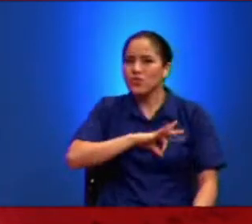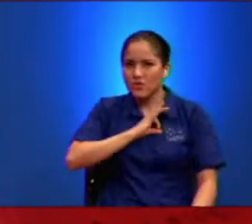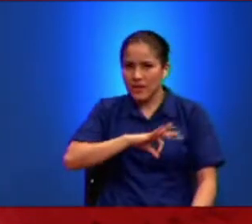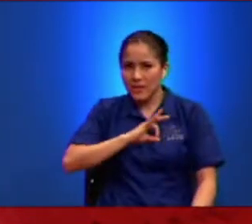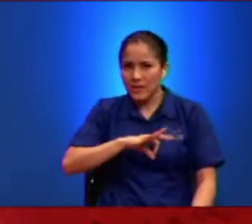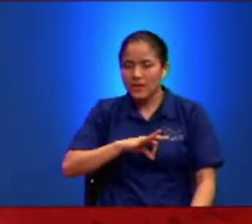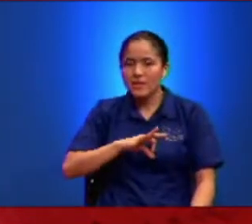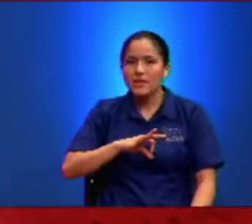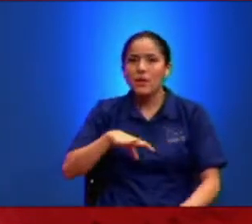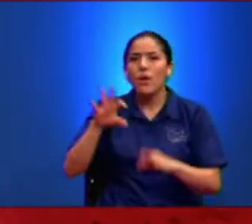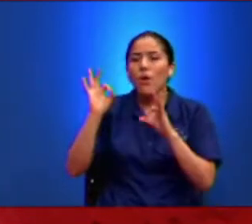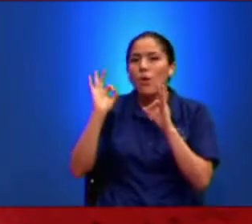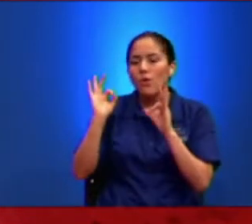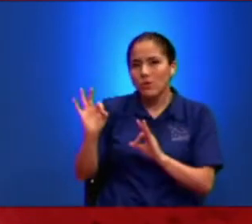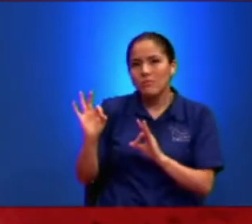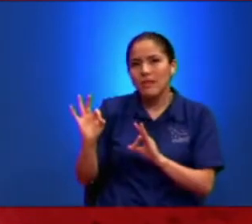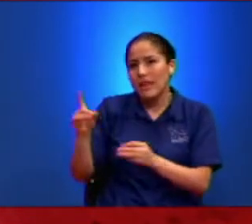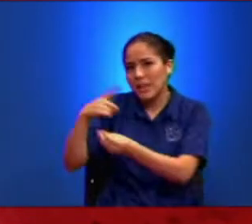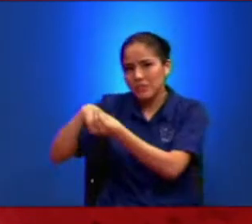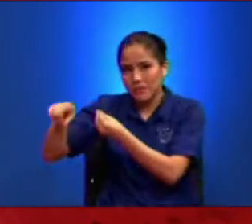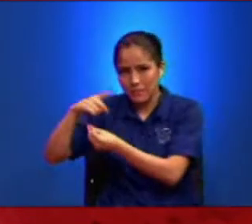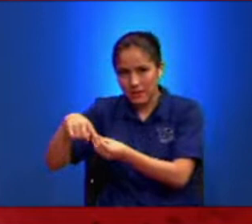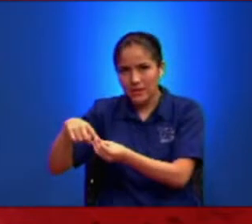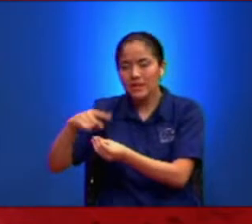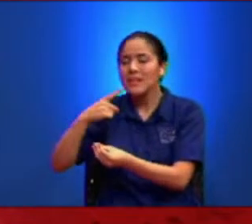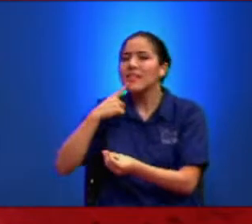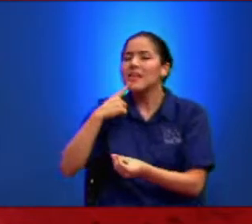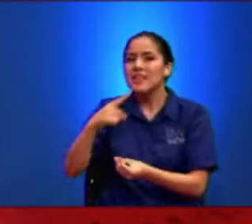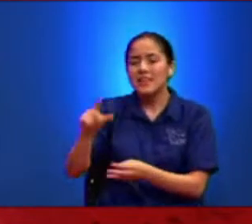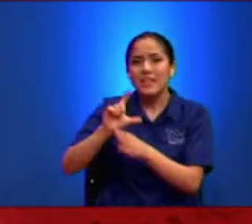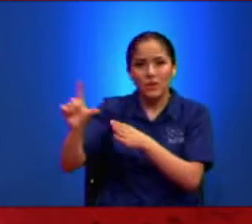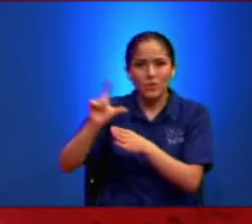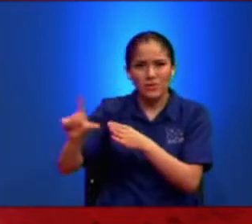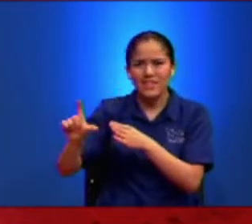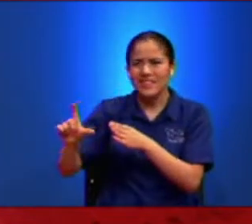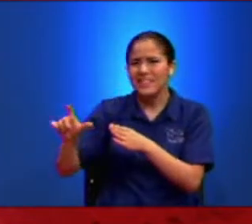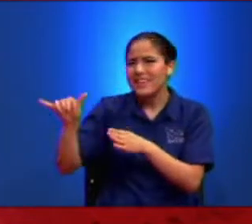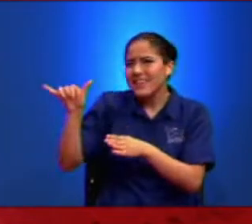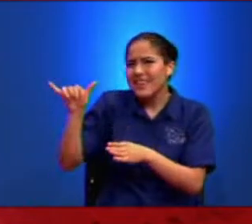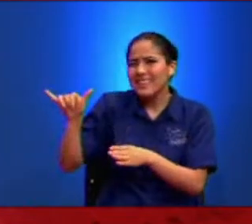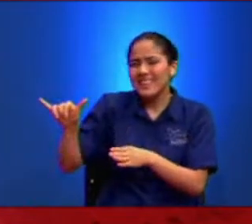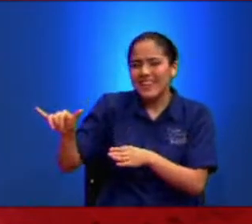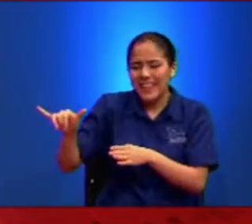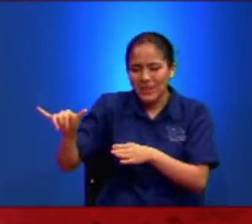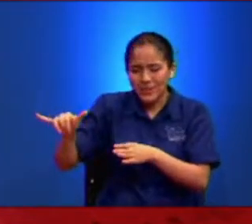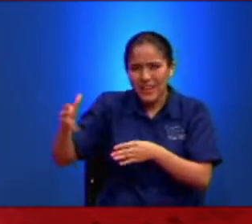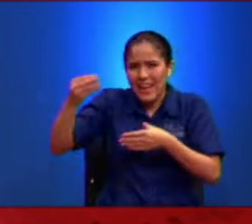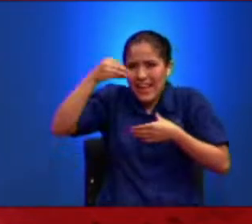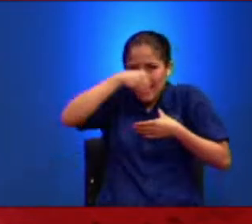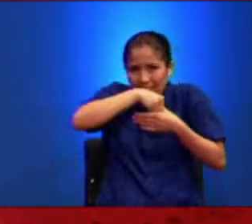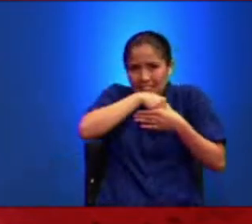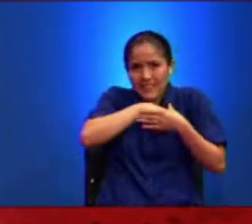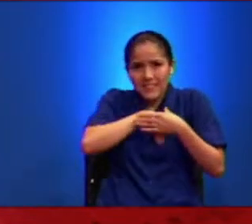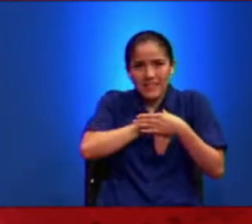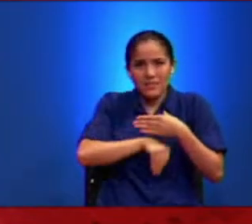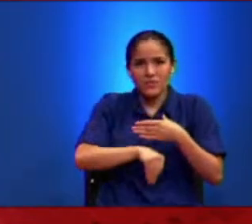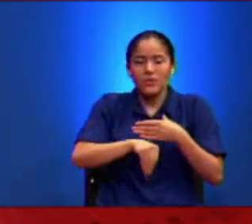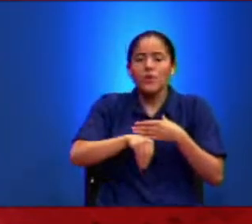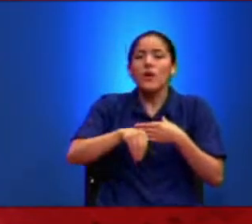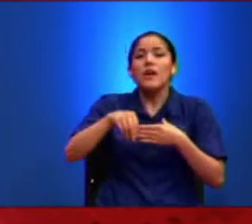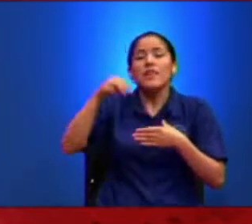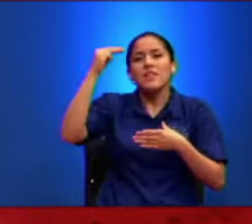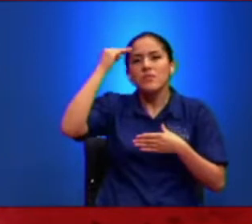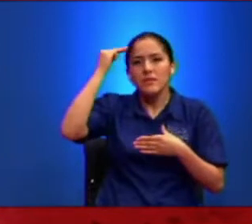La misma familia Dice cosas Que se quedaron Penetradas En nuestra En nuestra mente